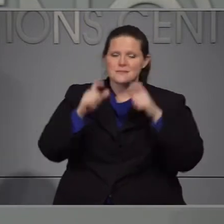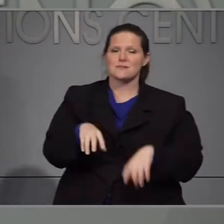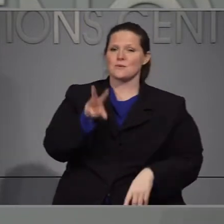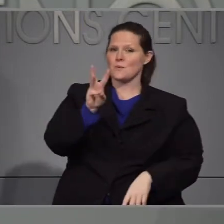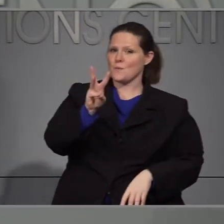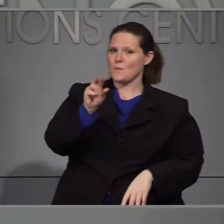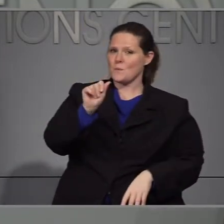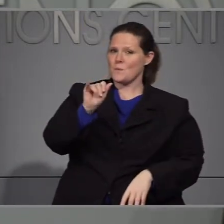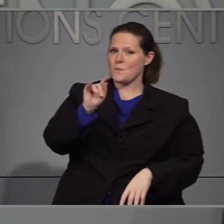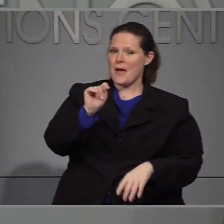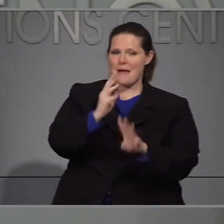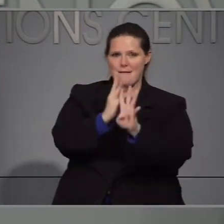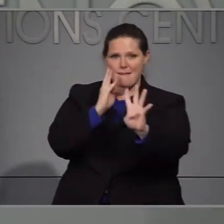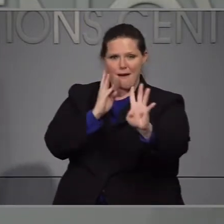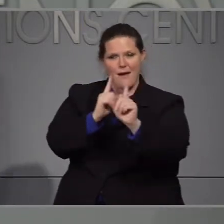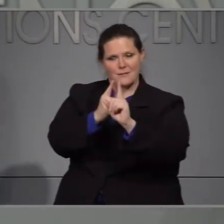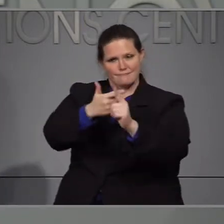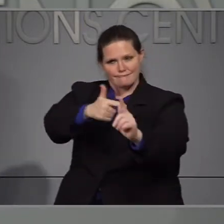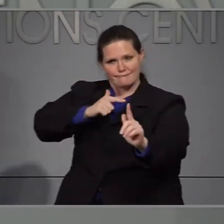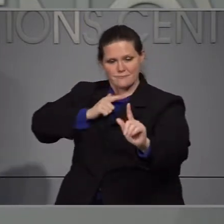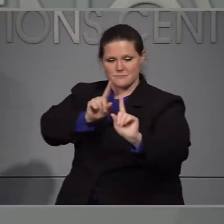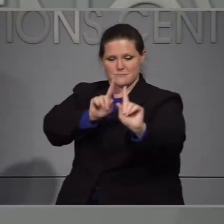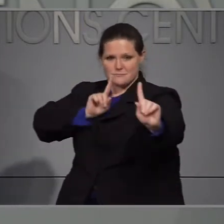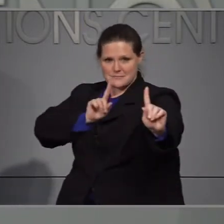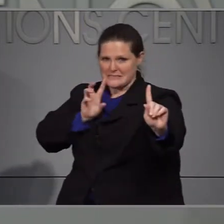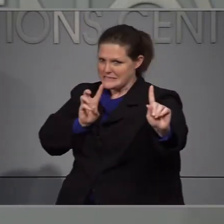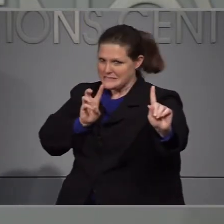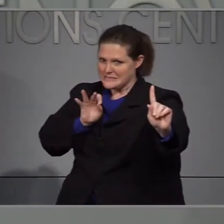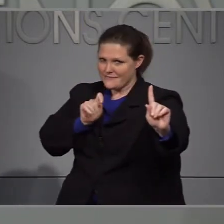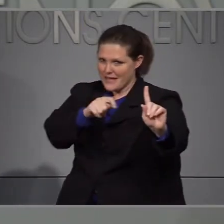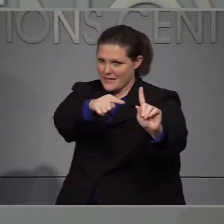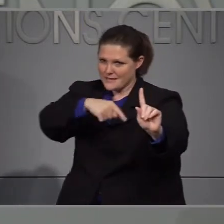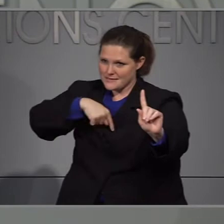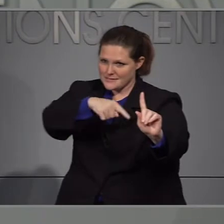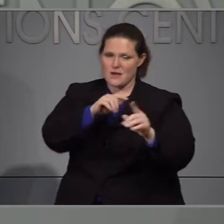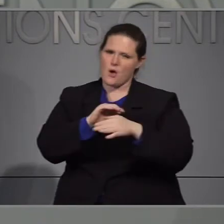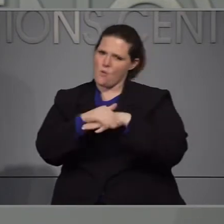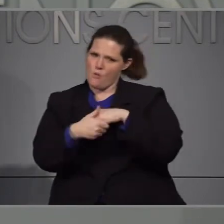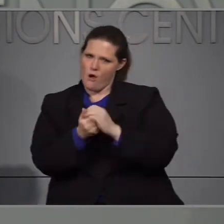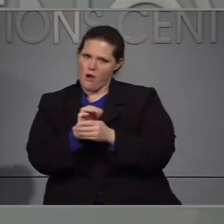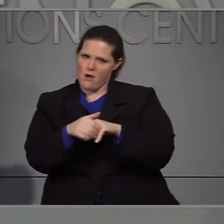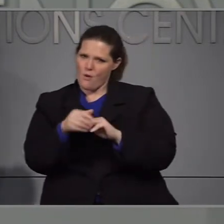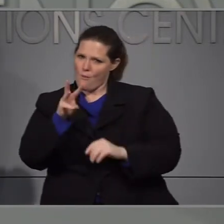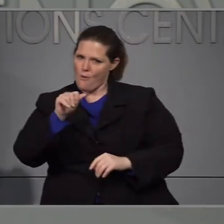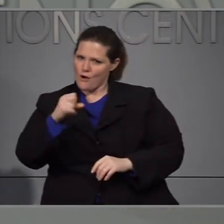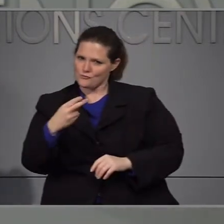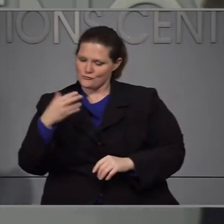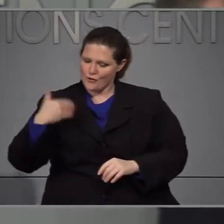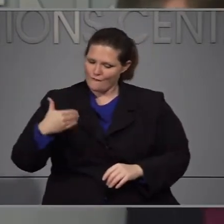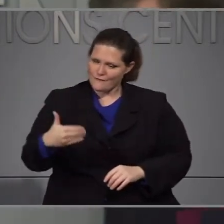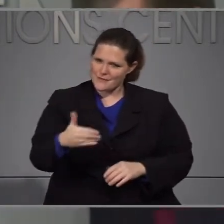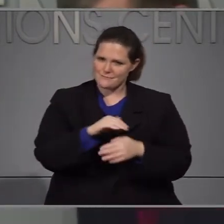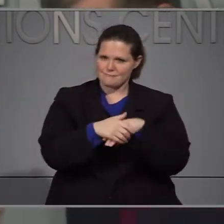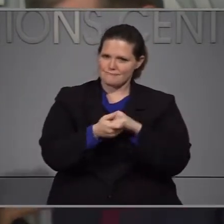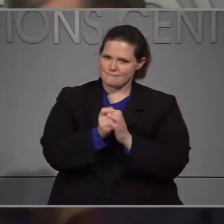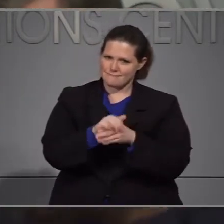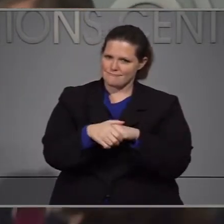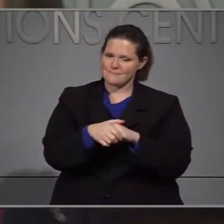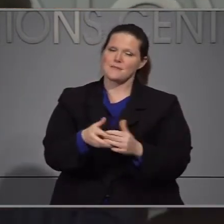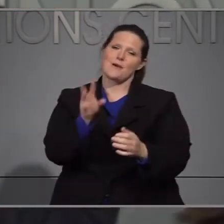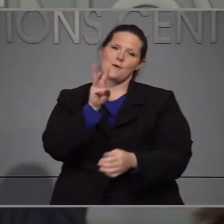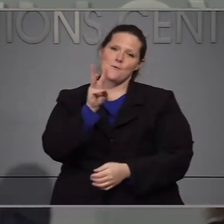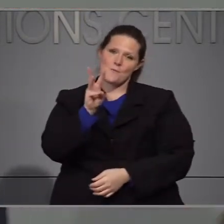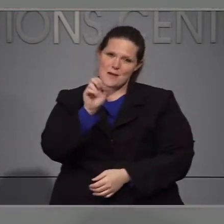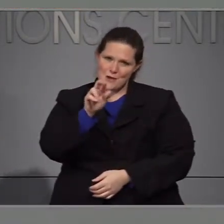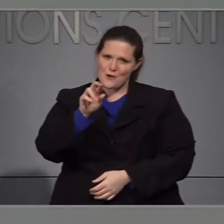se parece a seis pies de distancia y la vince las manos frecuentemente en inglés y las gracias gobernador.